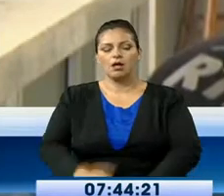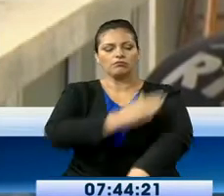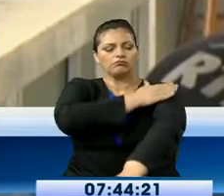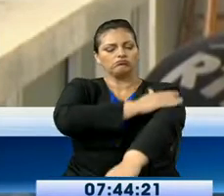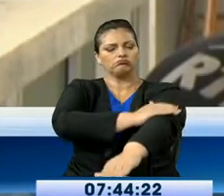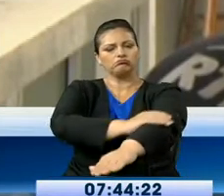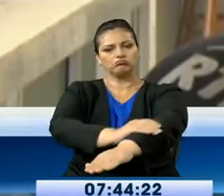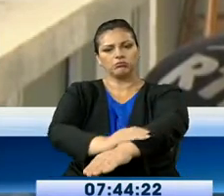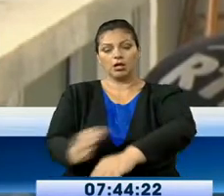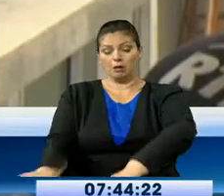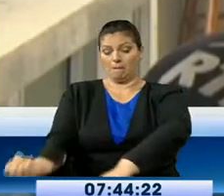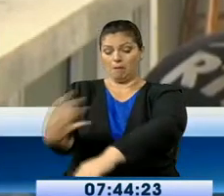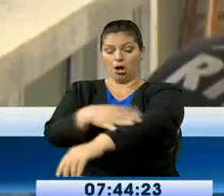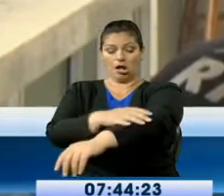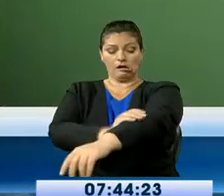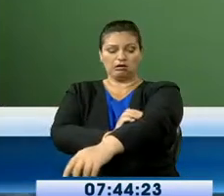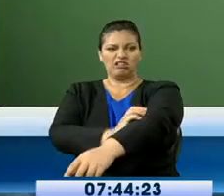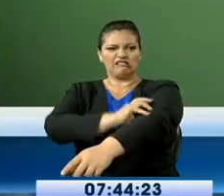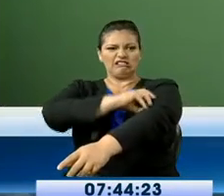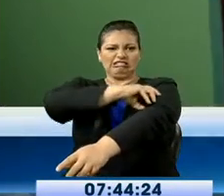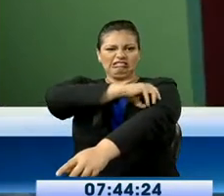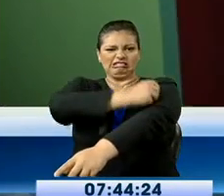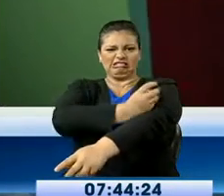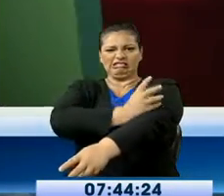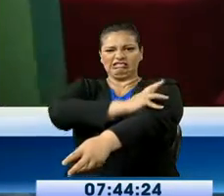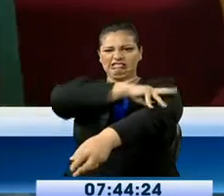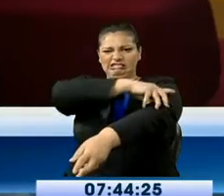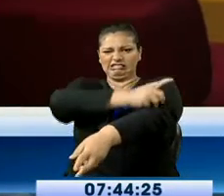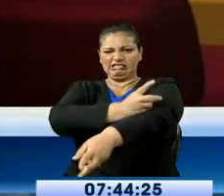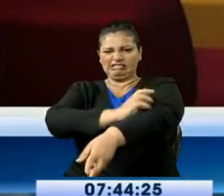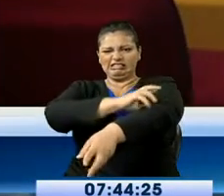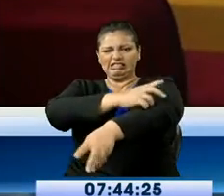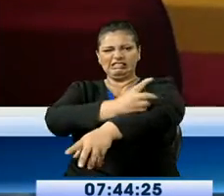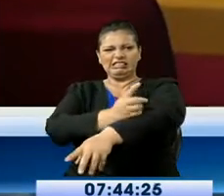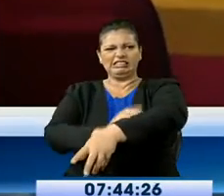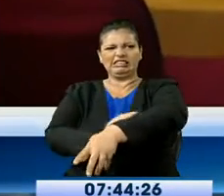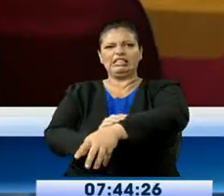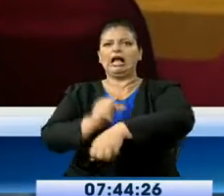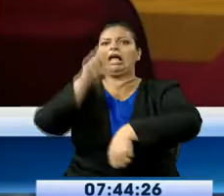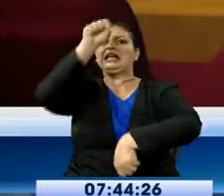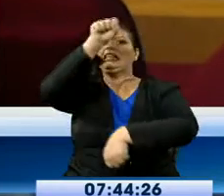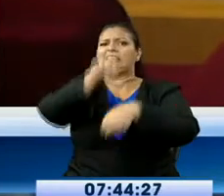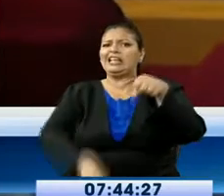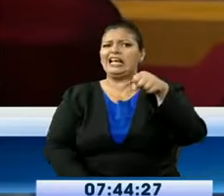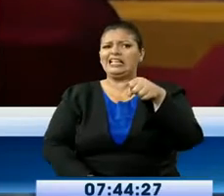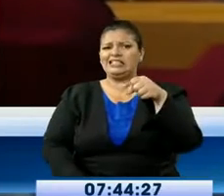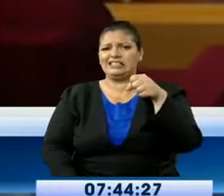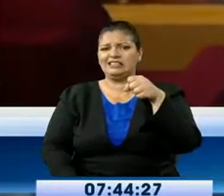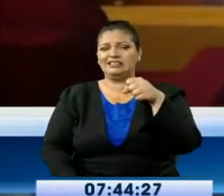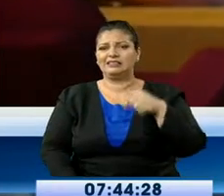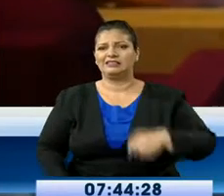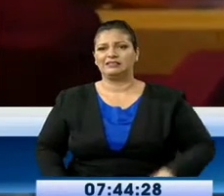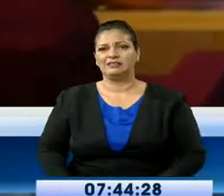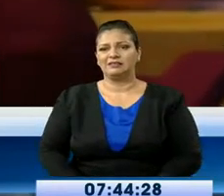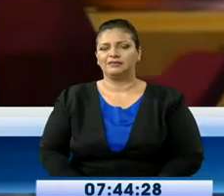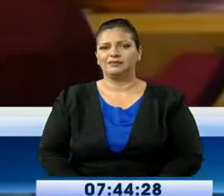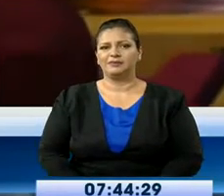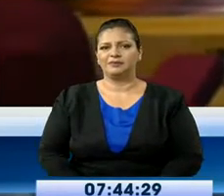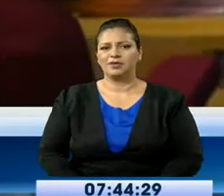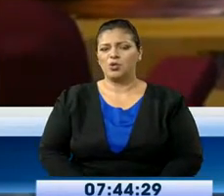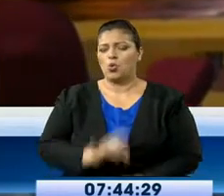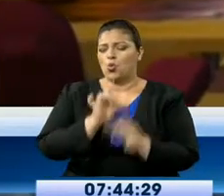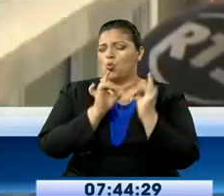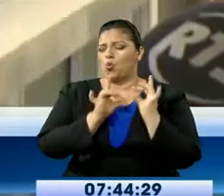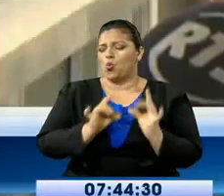las terminaciones nerviosas, produciendo corrosión, destrucción de las células y necrosis y mucho dolor.